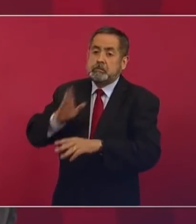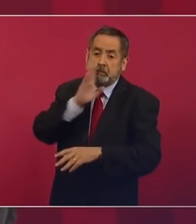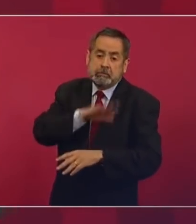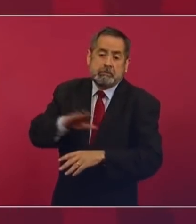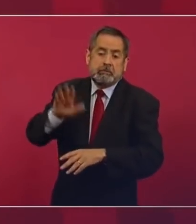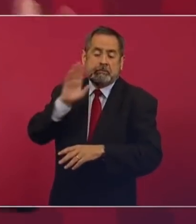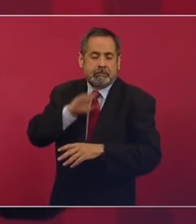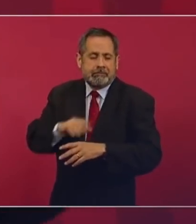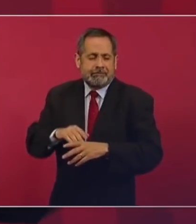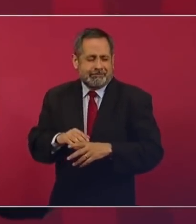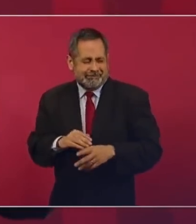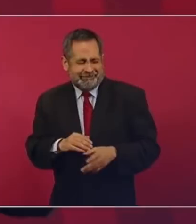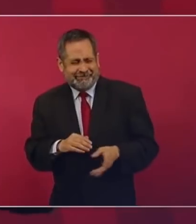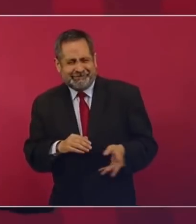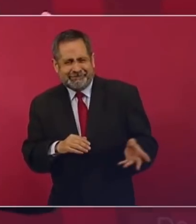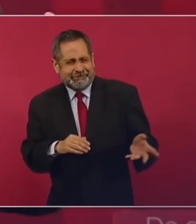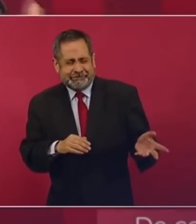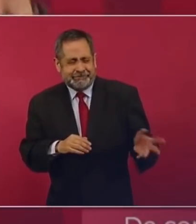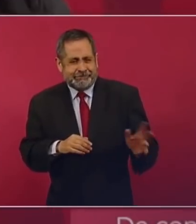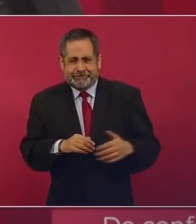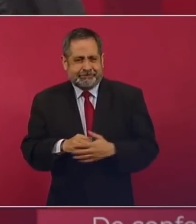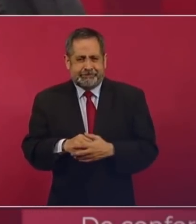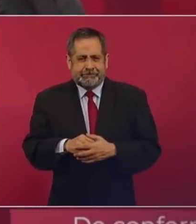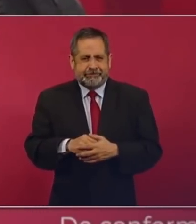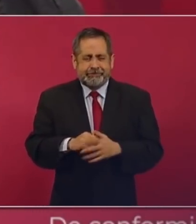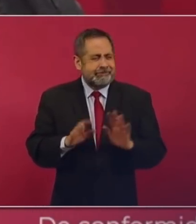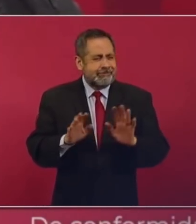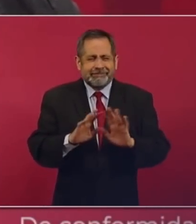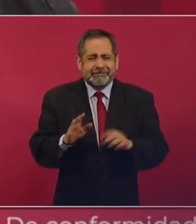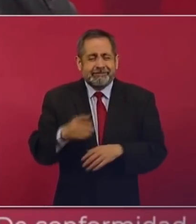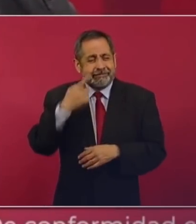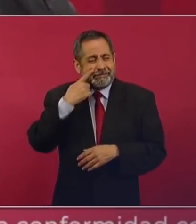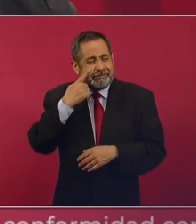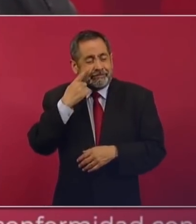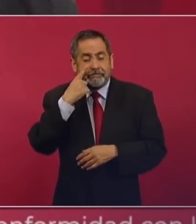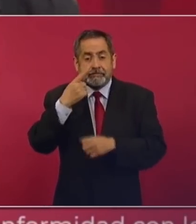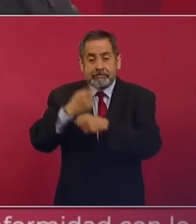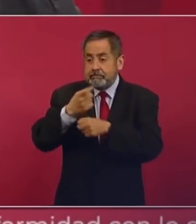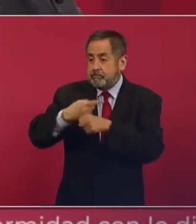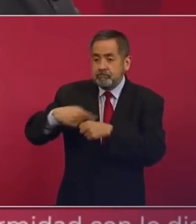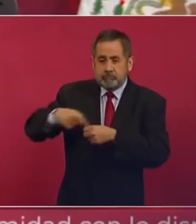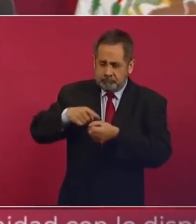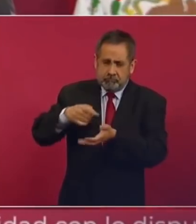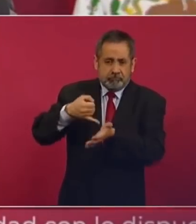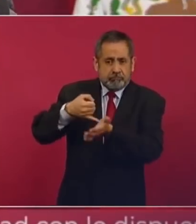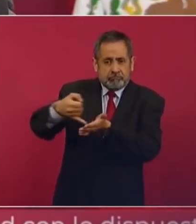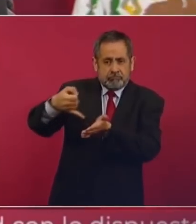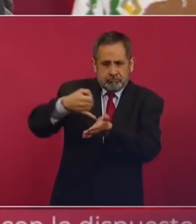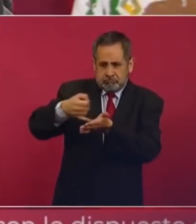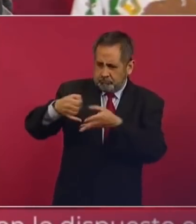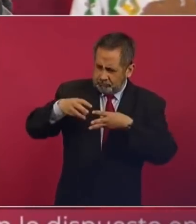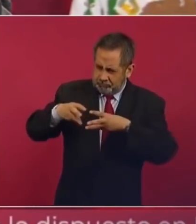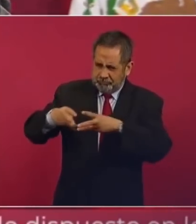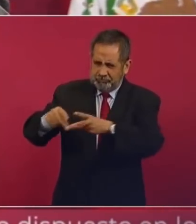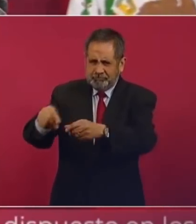Primero, estamos sembrando como nunca árboles